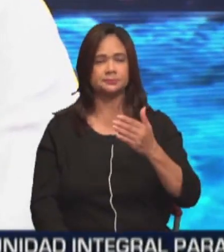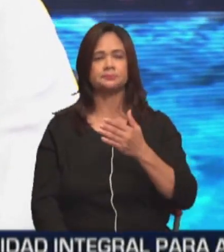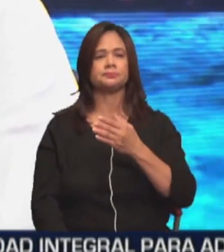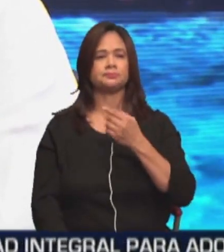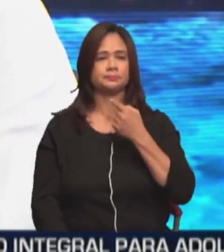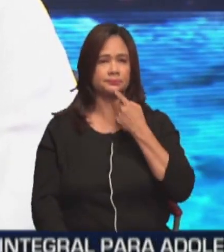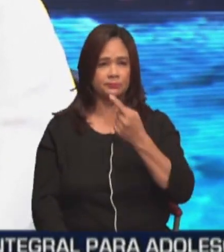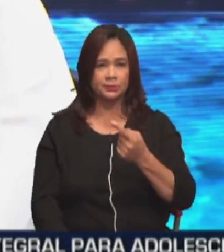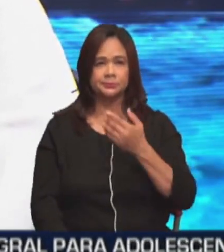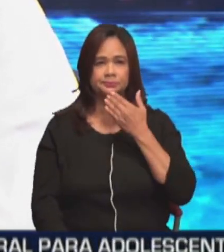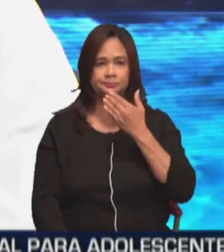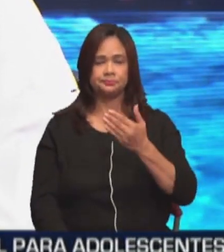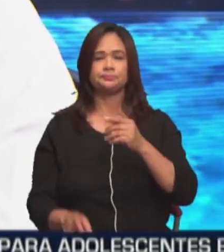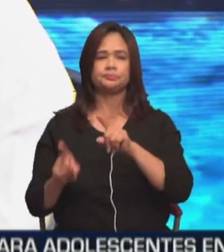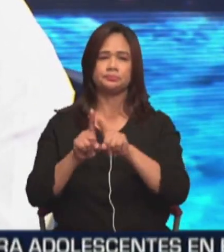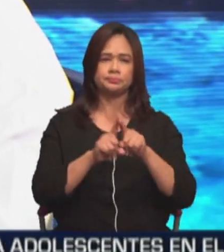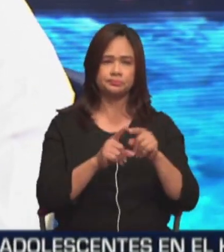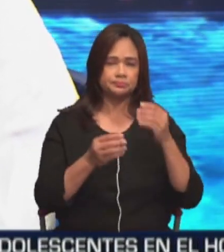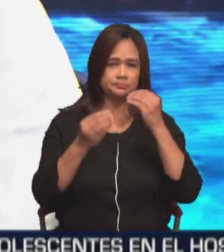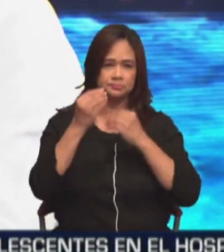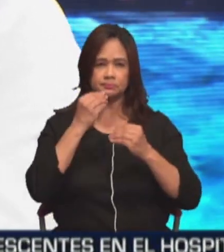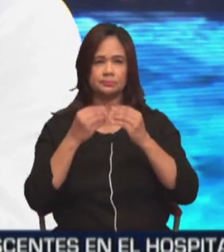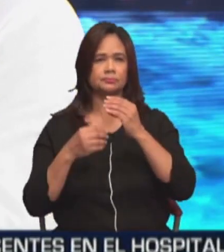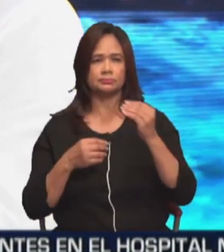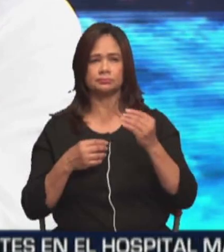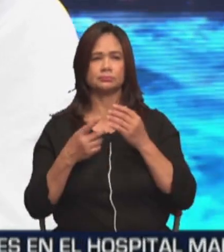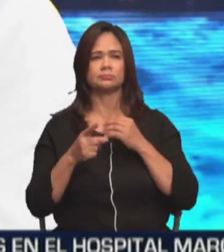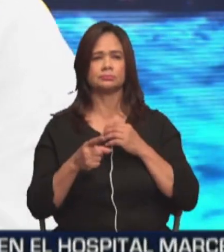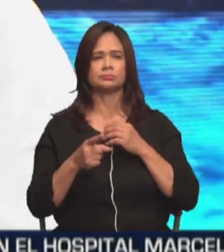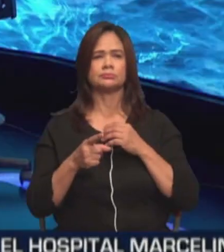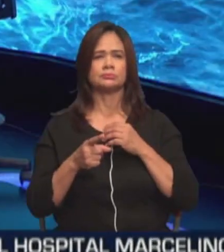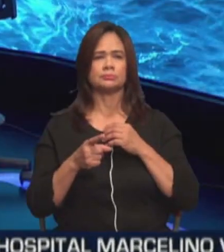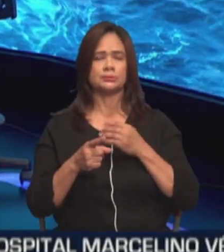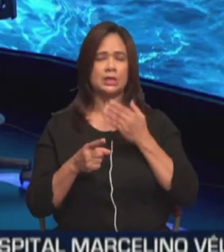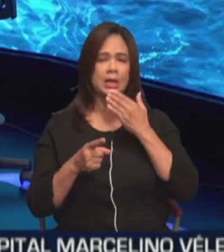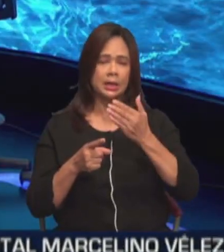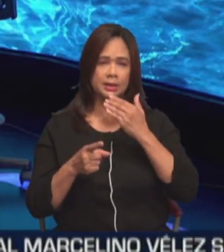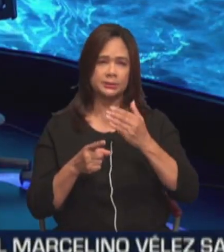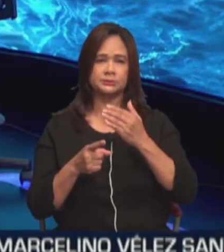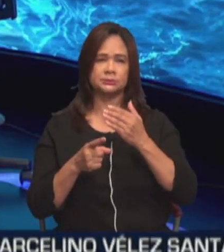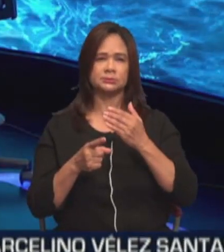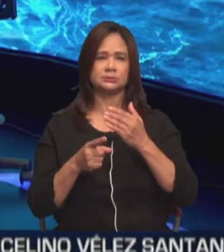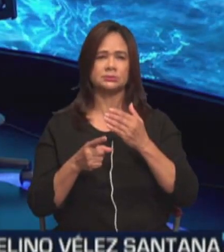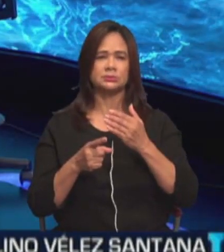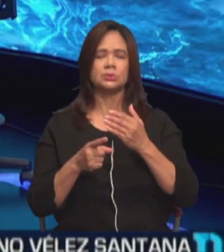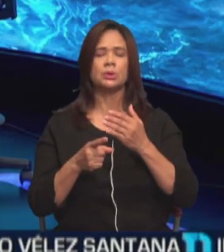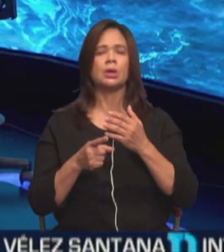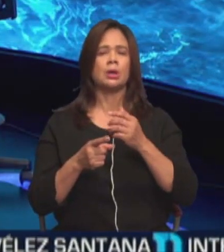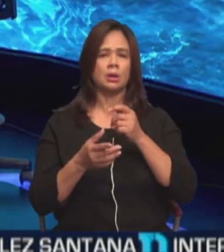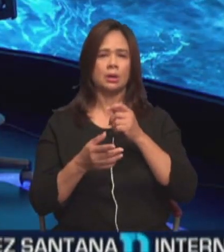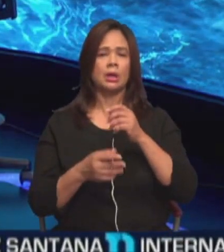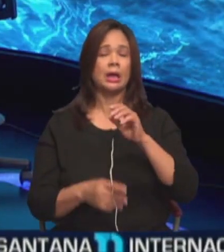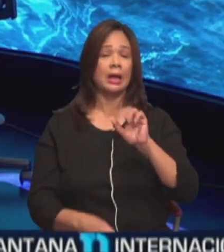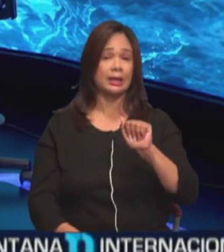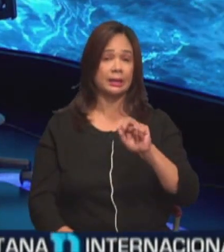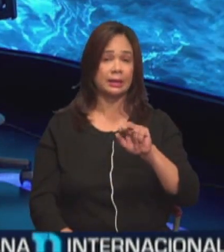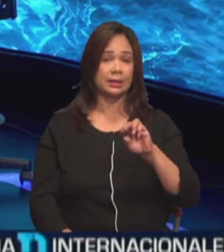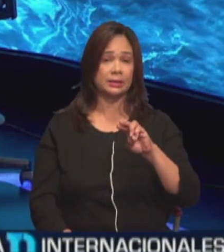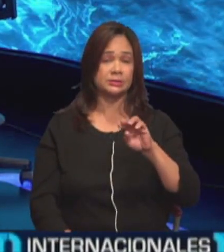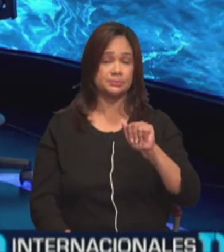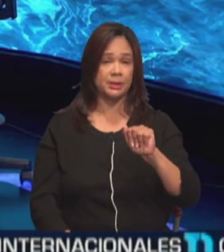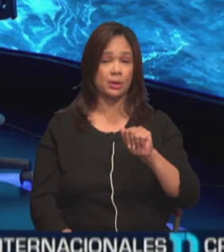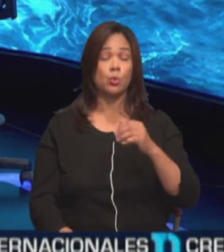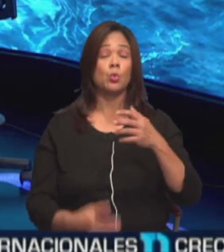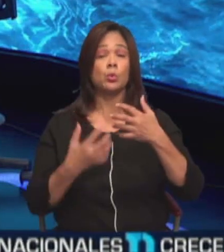digo que el agradecimiento es el alimento del alma. Yo soy muy, muy, sumamente agradecido. Tenemos reconocimiento a Carisma, una empresa